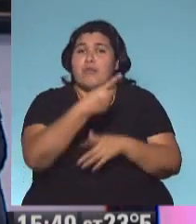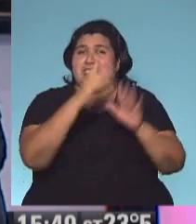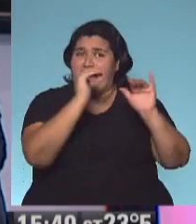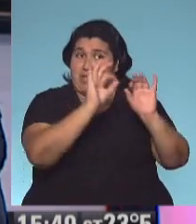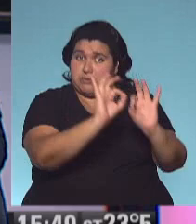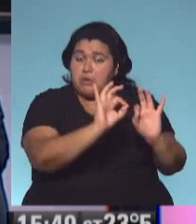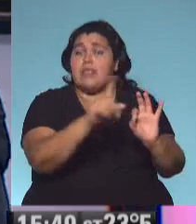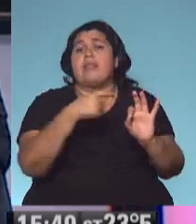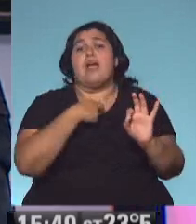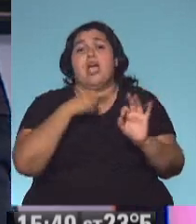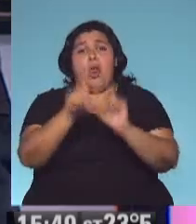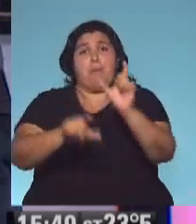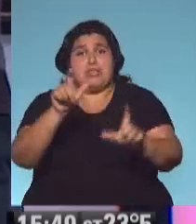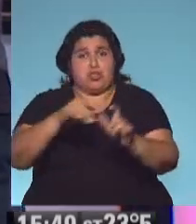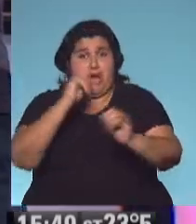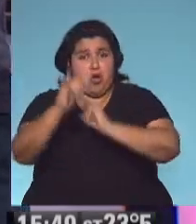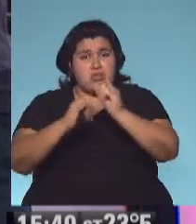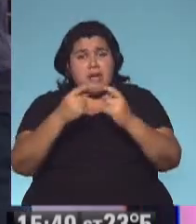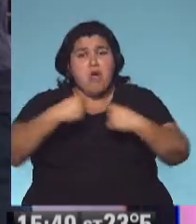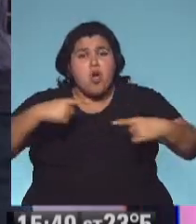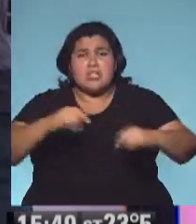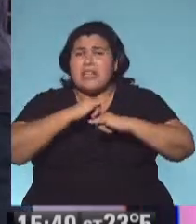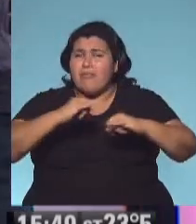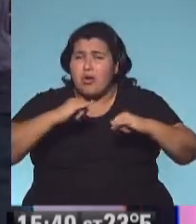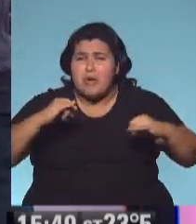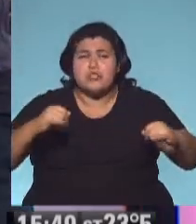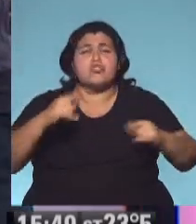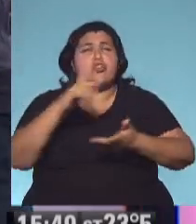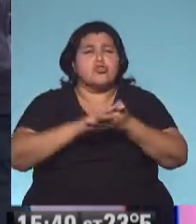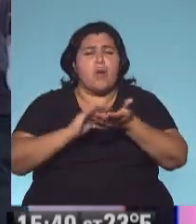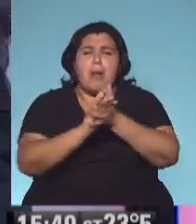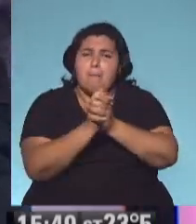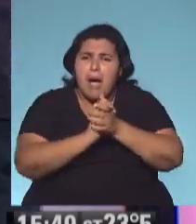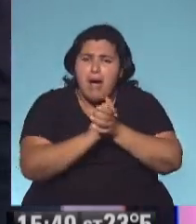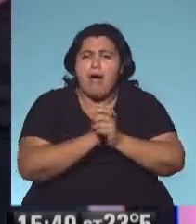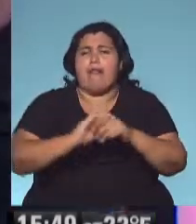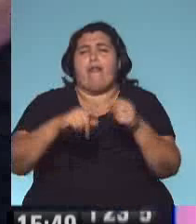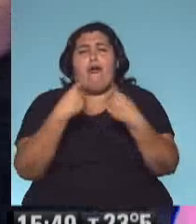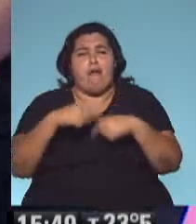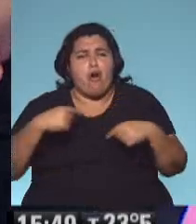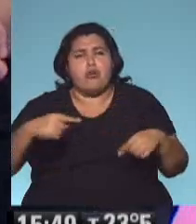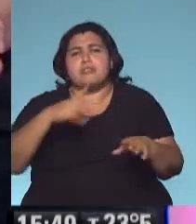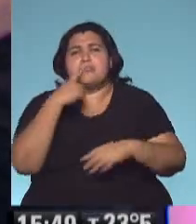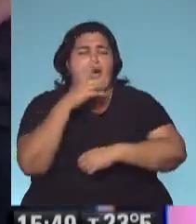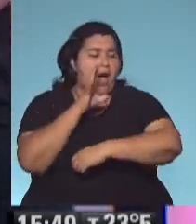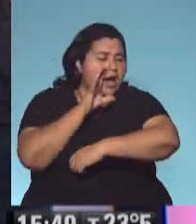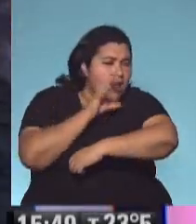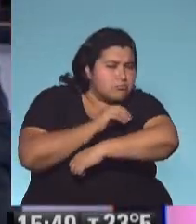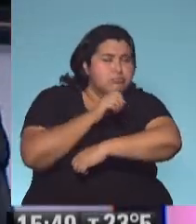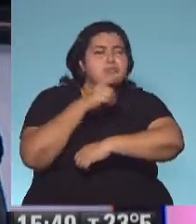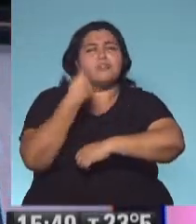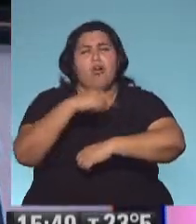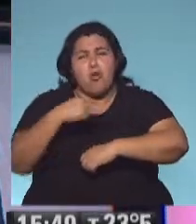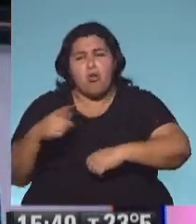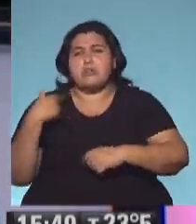para contarle a la gente que toda la información que necesitan sobre lavarse las manos, sobre toser en el pie interno del codo, el